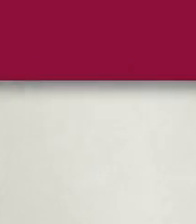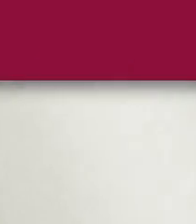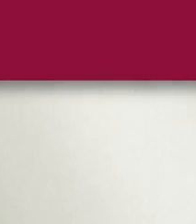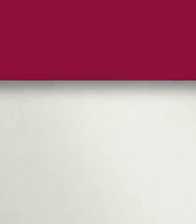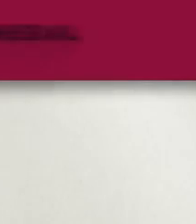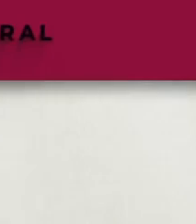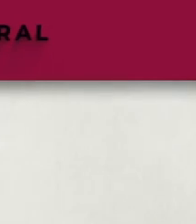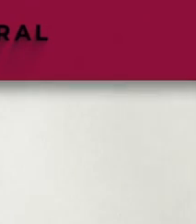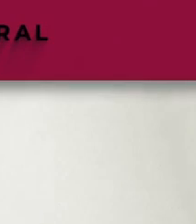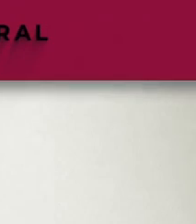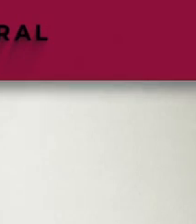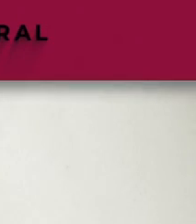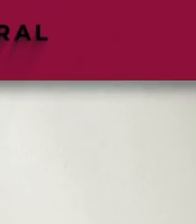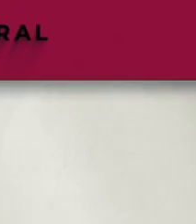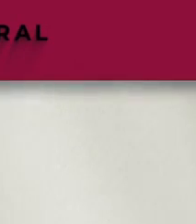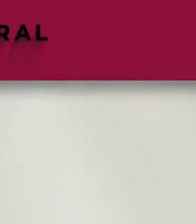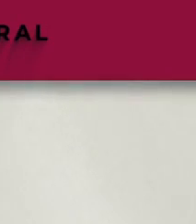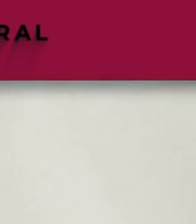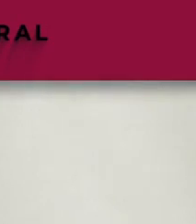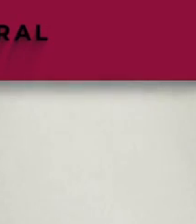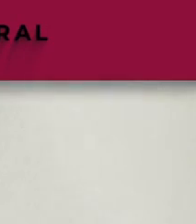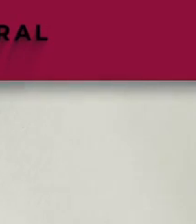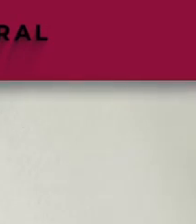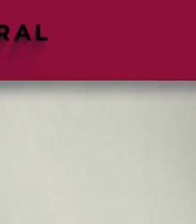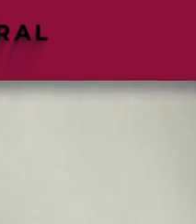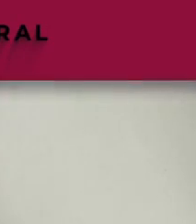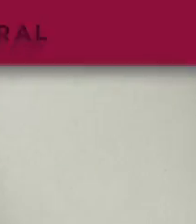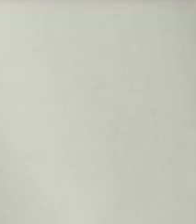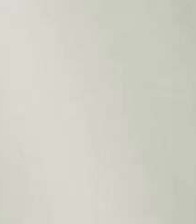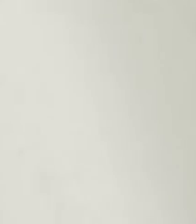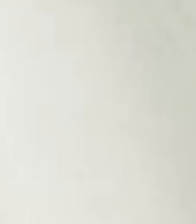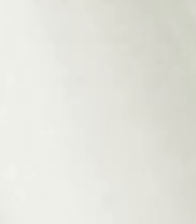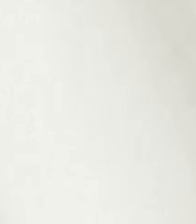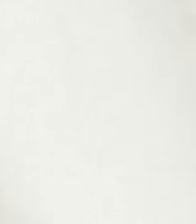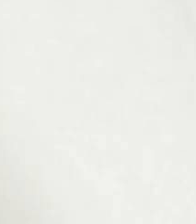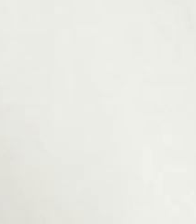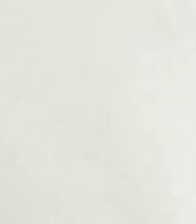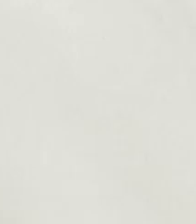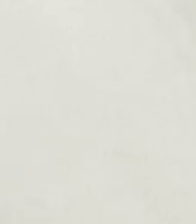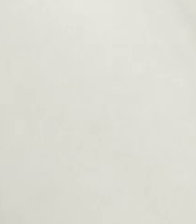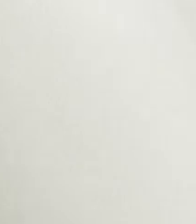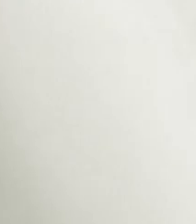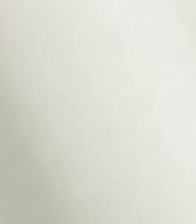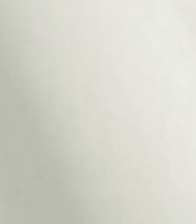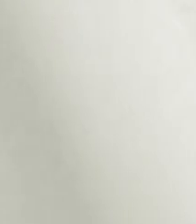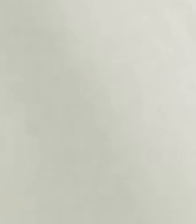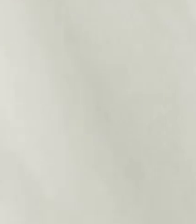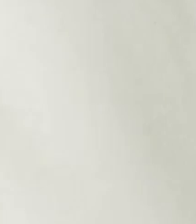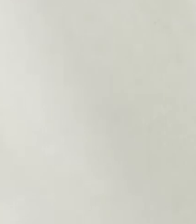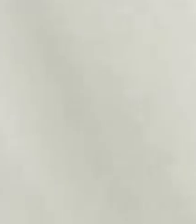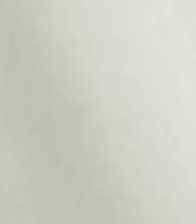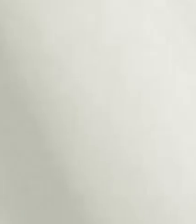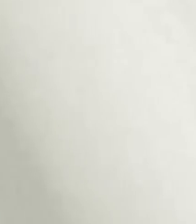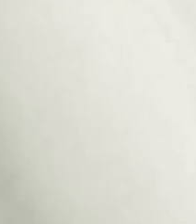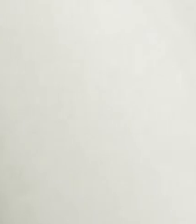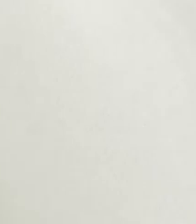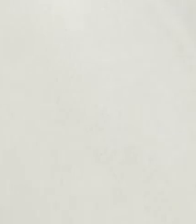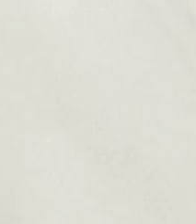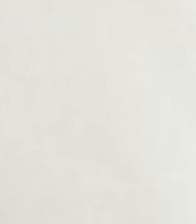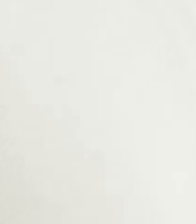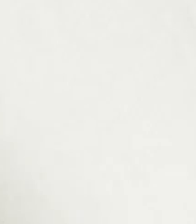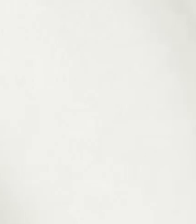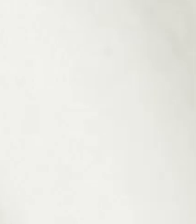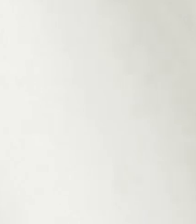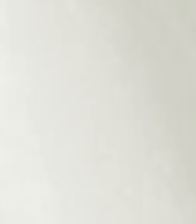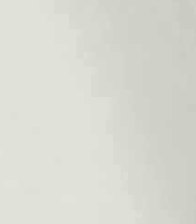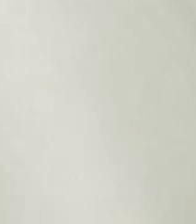siete nuevas medidas de seguridad sanitaria producto del Consejo de Salubridad General. Uno. Suspensión inmediata del 30 de marzo